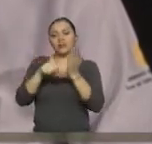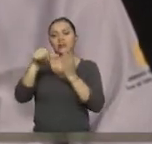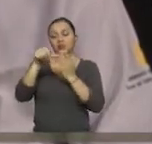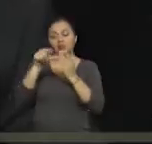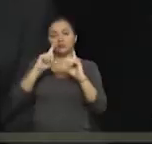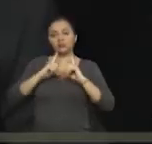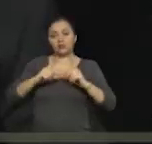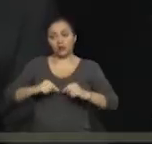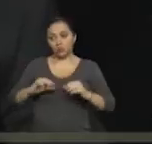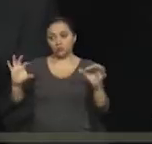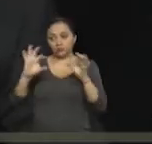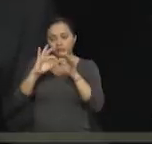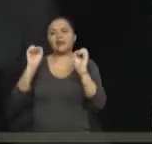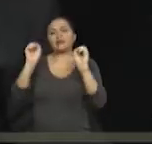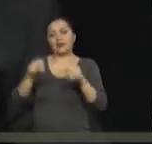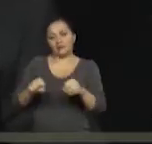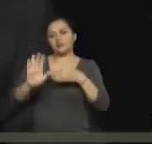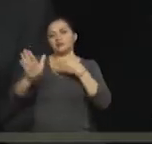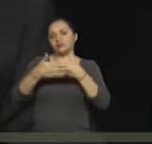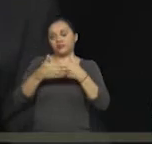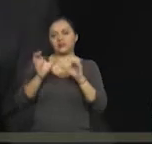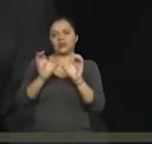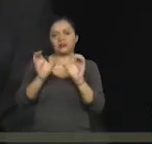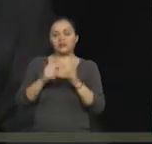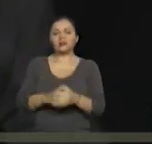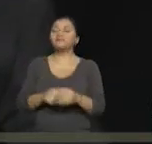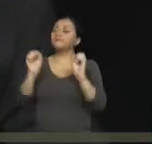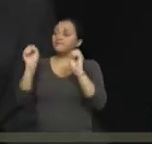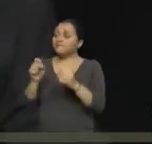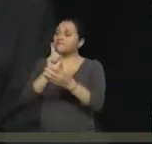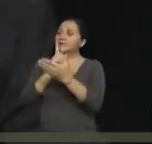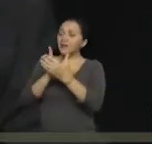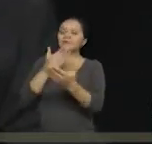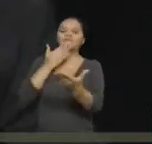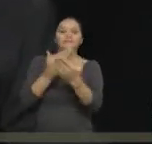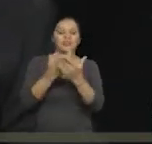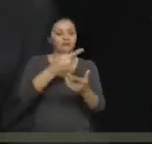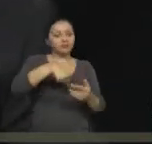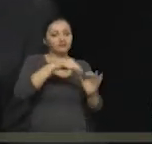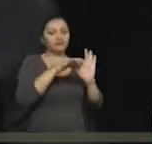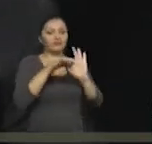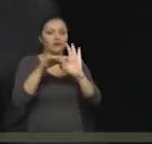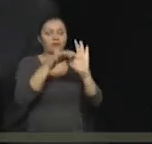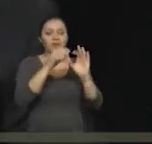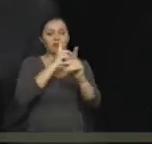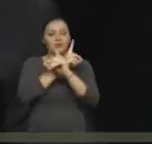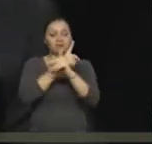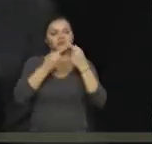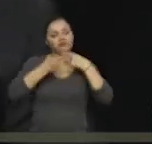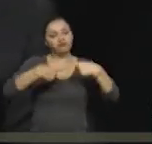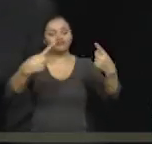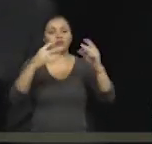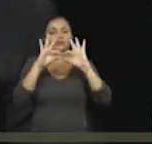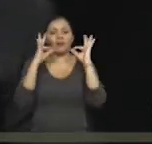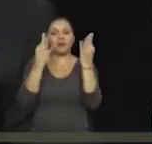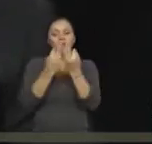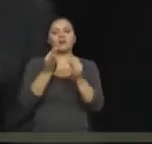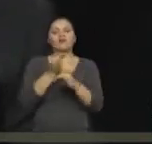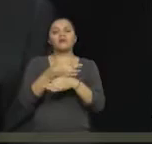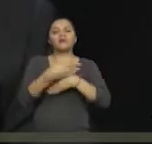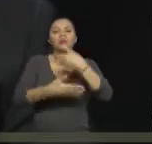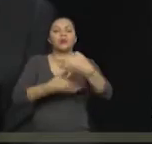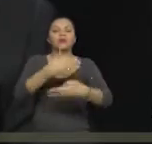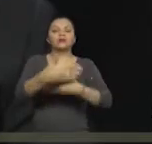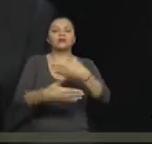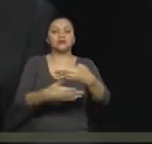aporte que creemos que es importante, lo que nos has informado y que nos sirvan nuestros compañeros con discapacidad y sus familiares, cómo funcionamos en el